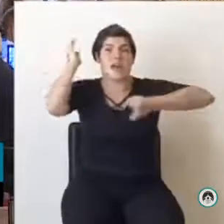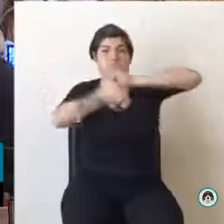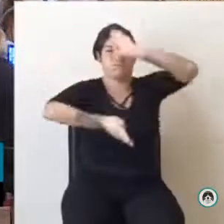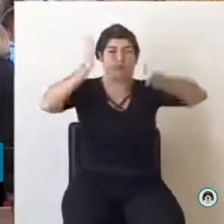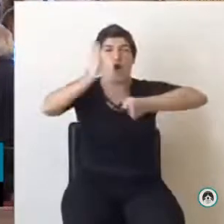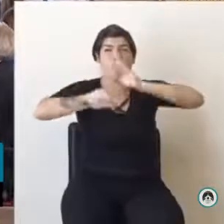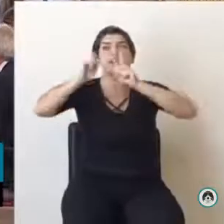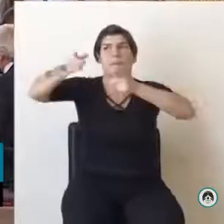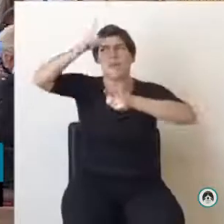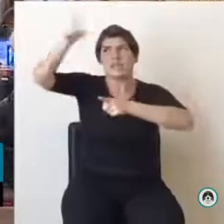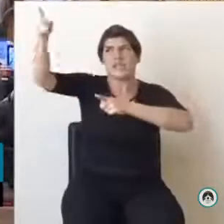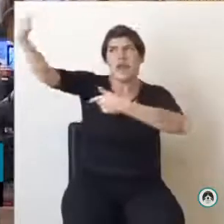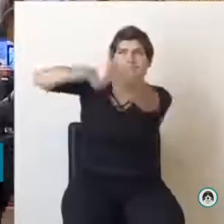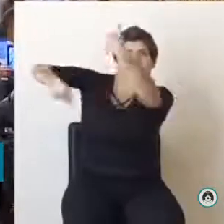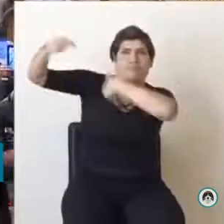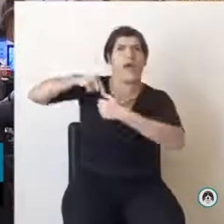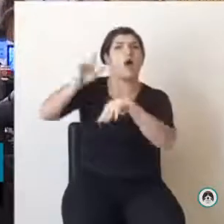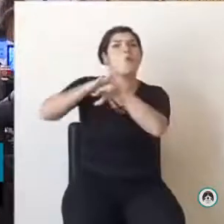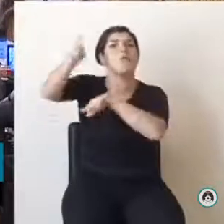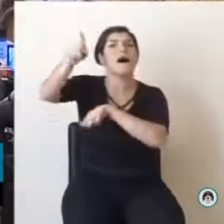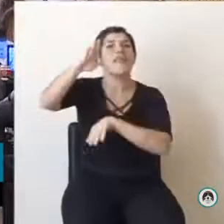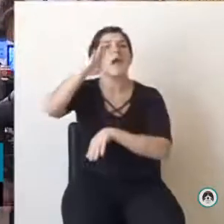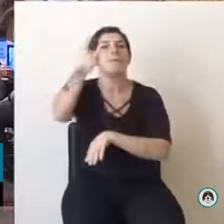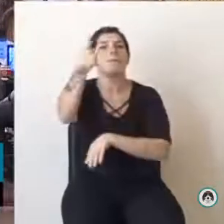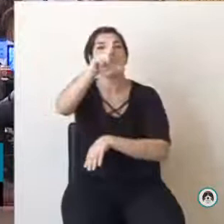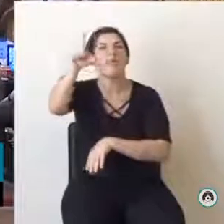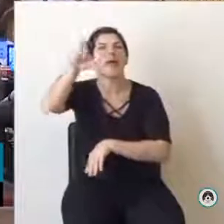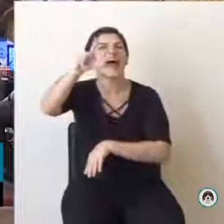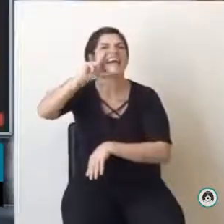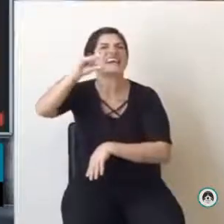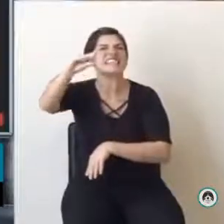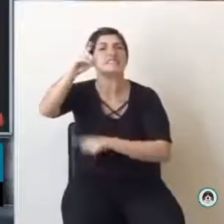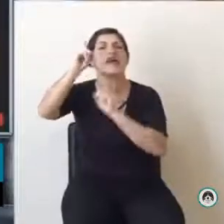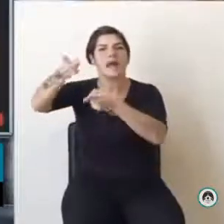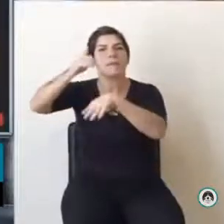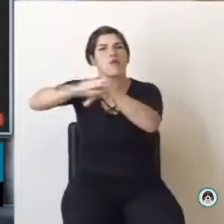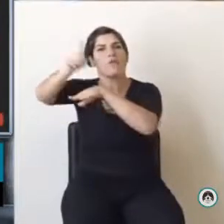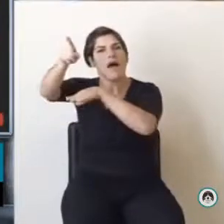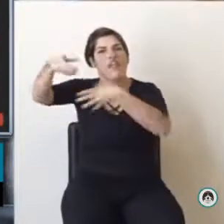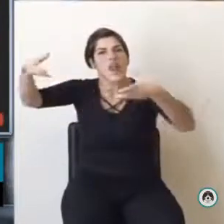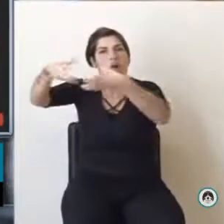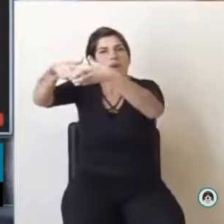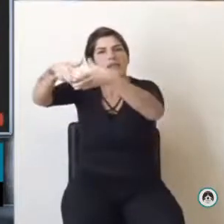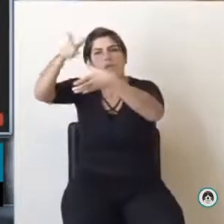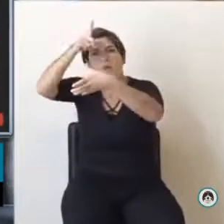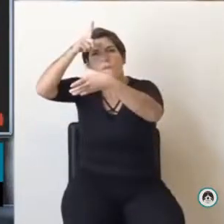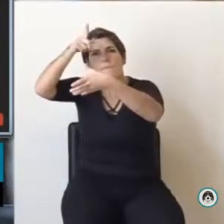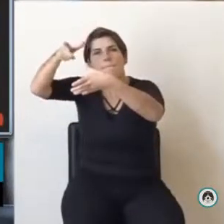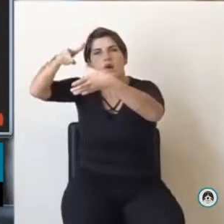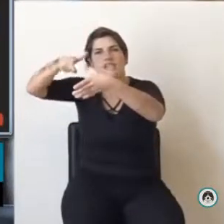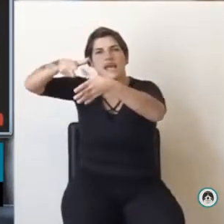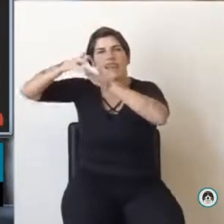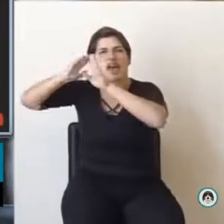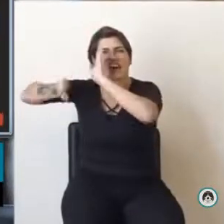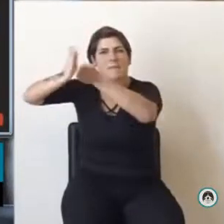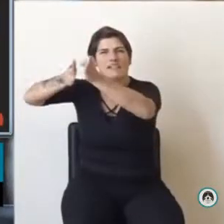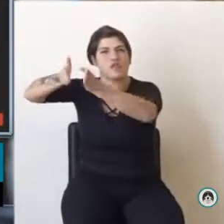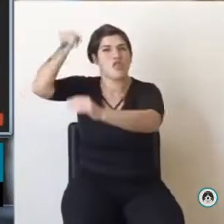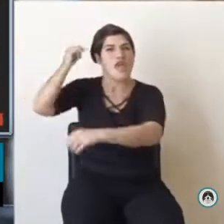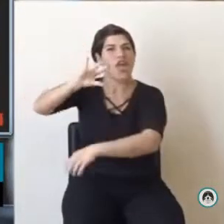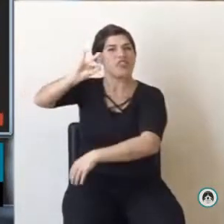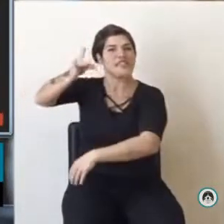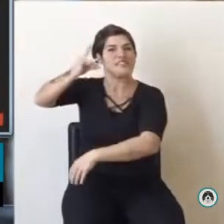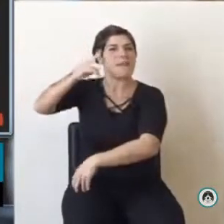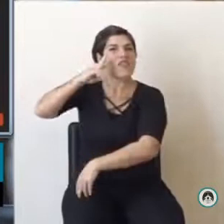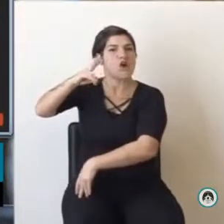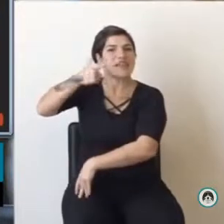Bullrich y también del operativo represivo organizado por la Ciudad de Buenos Aires en diciembre de 2017.